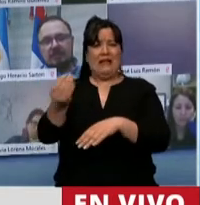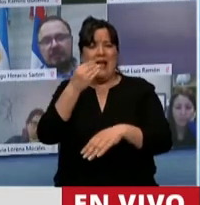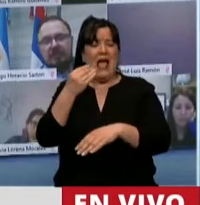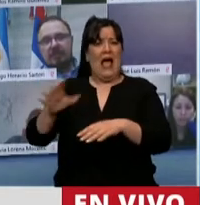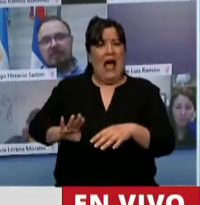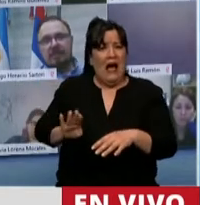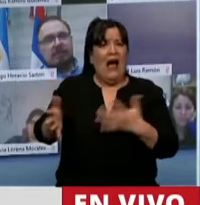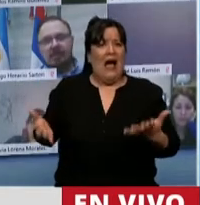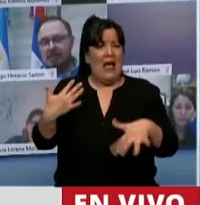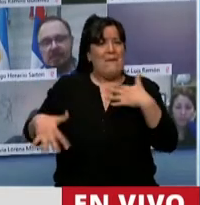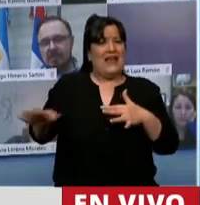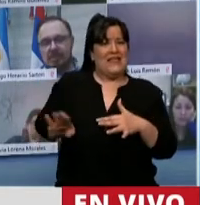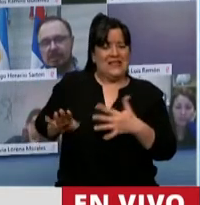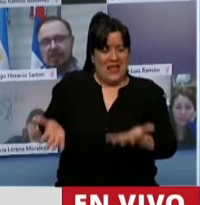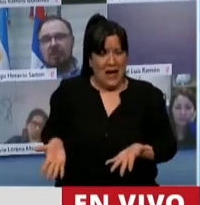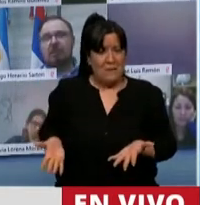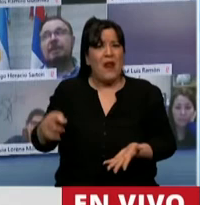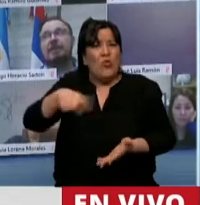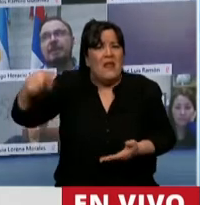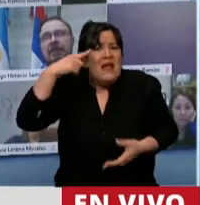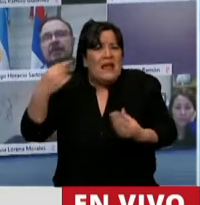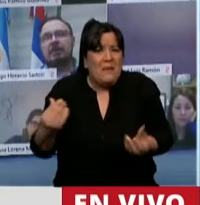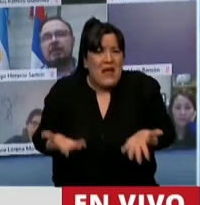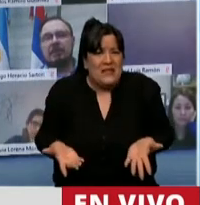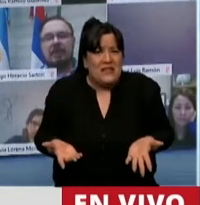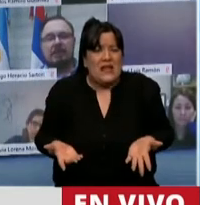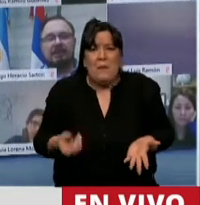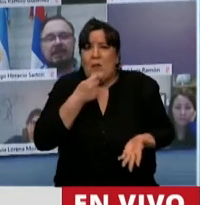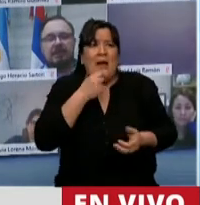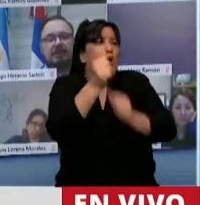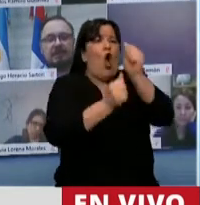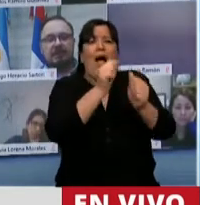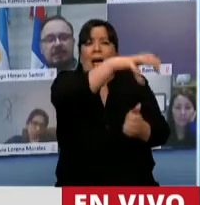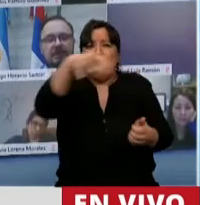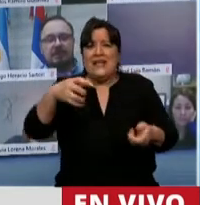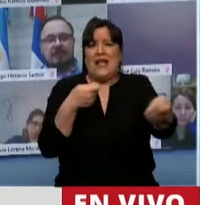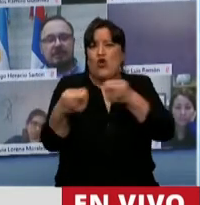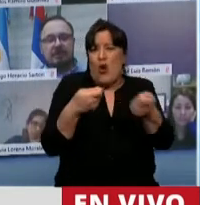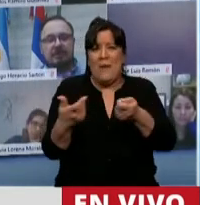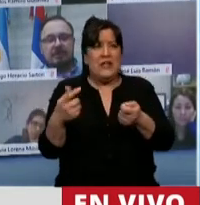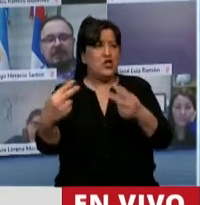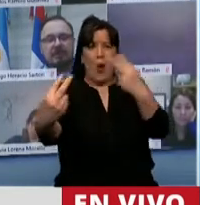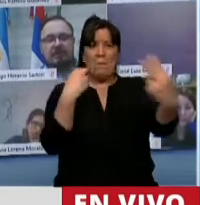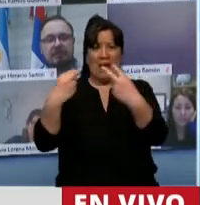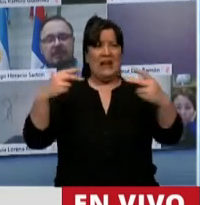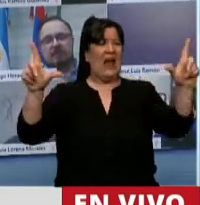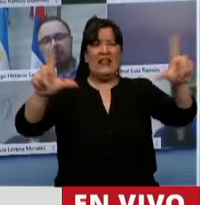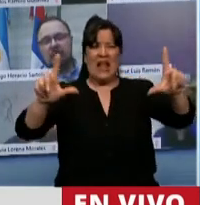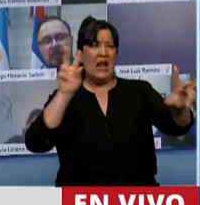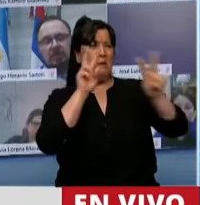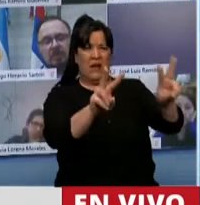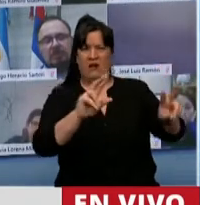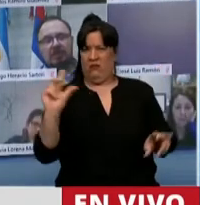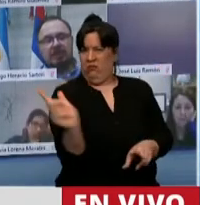Argentina, la emergencia alimentaria? ¿Qué están pensando los empresarios, los comerciantes, las comerciantes mientras miran la